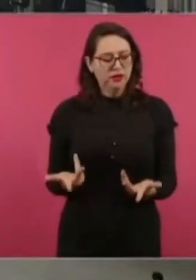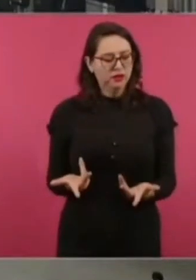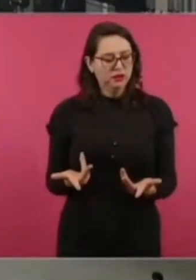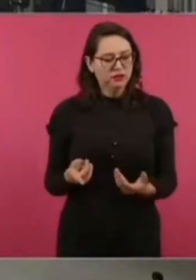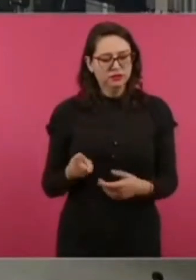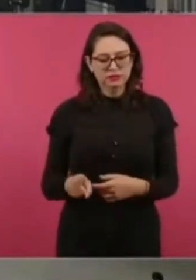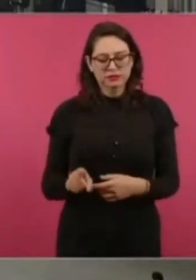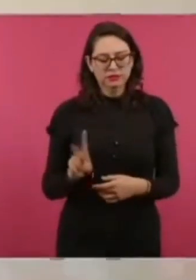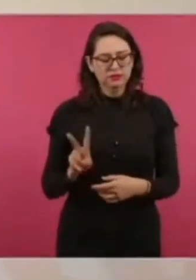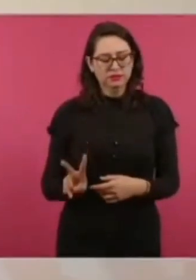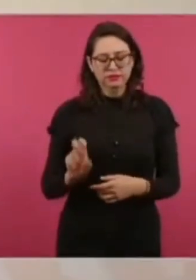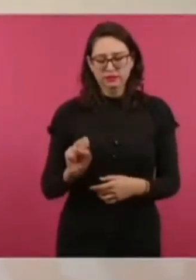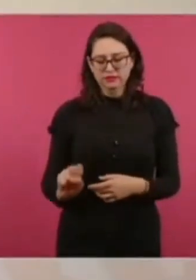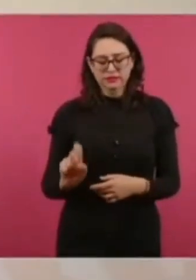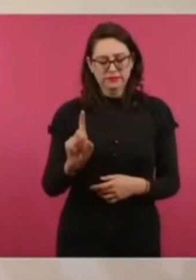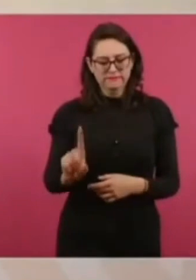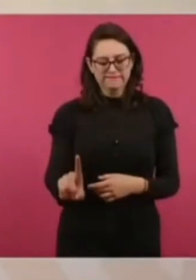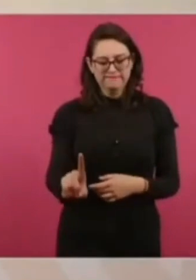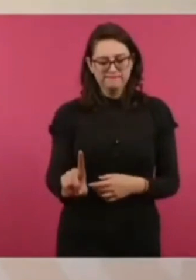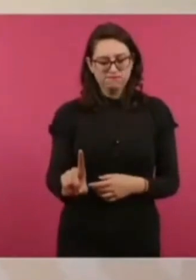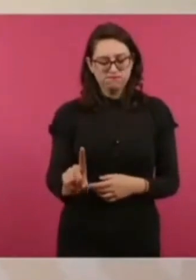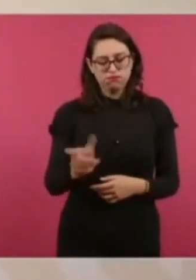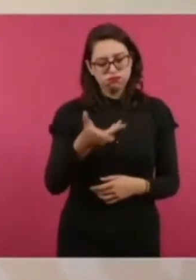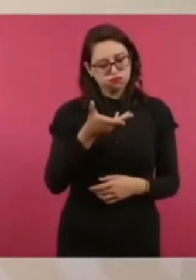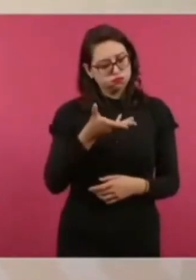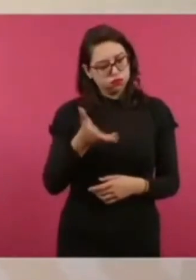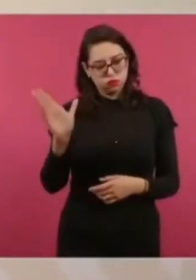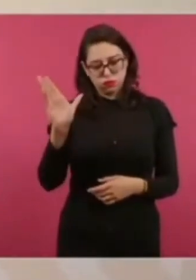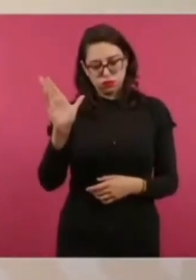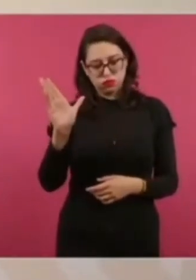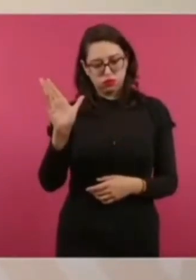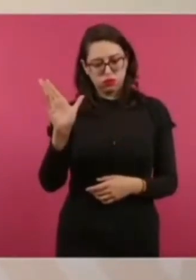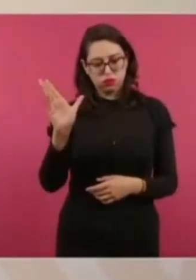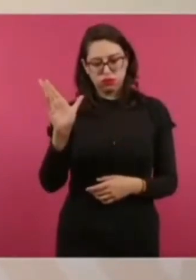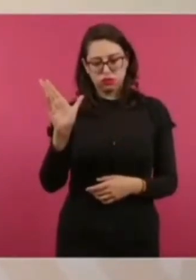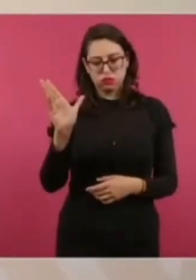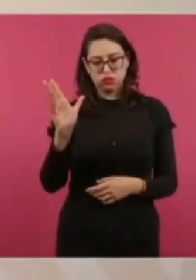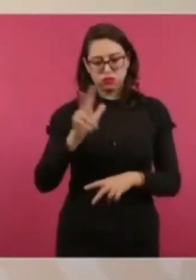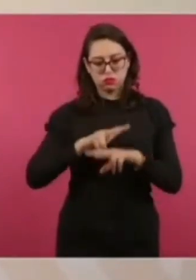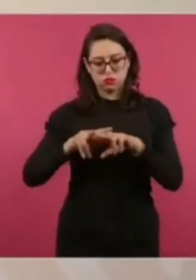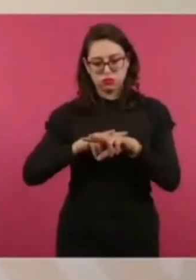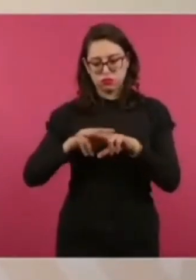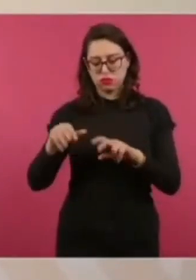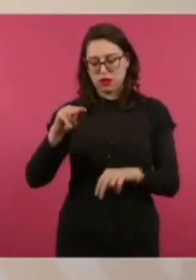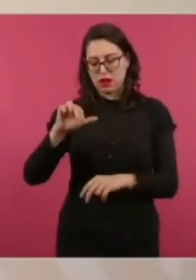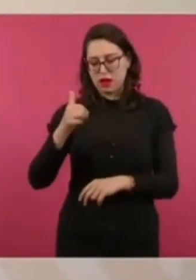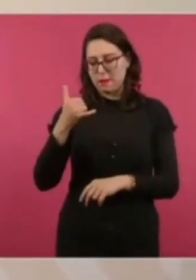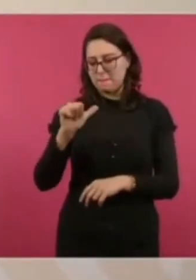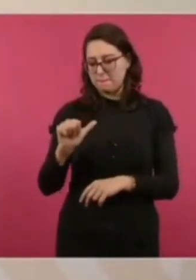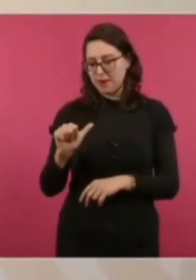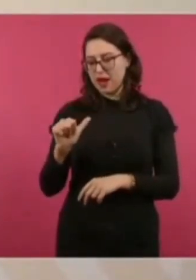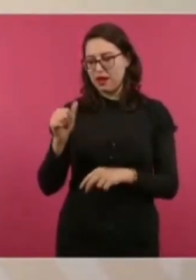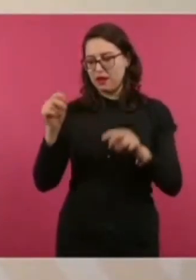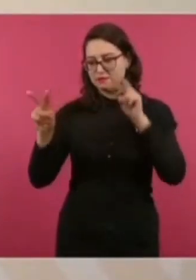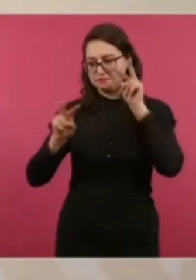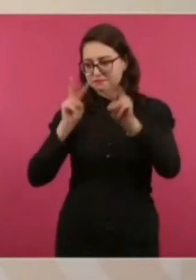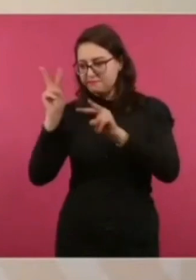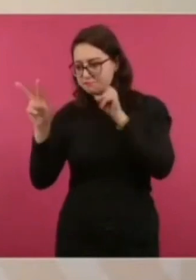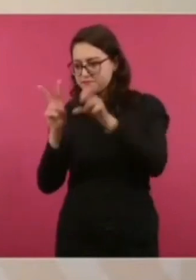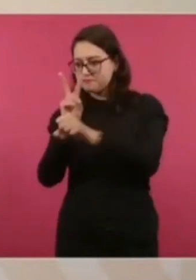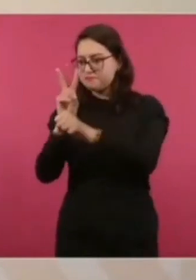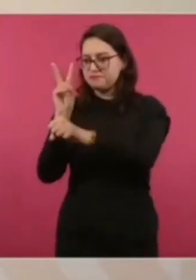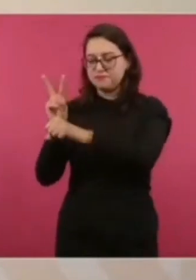este fin de semana voy a la supervisión del Tren Maya, como lo hago cada 15 días.